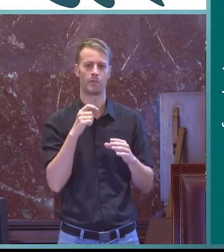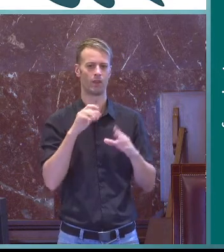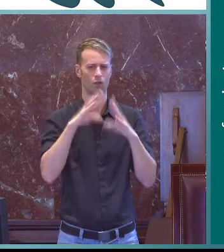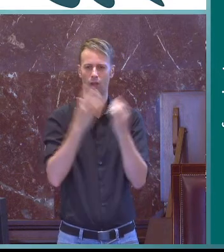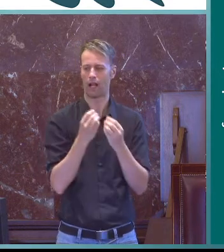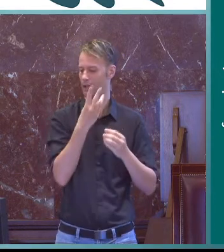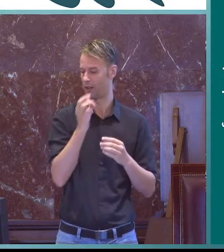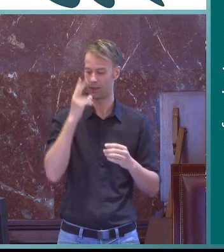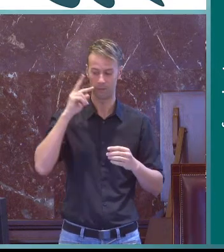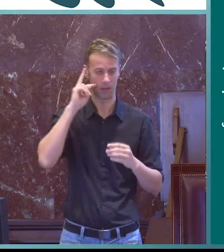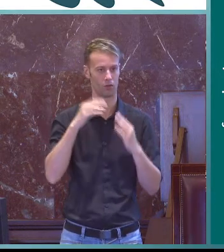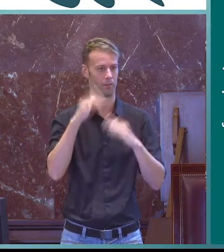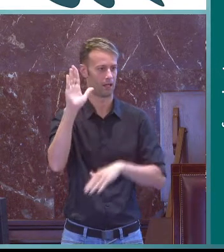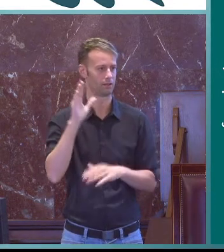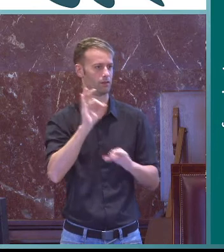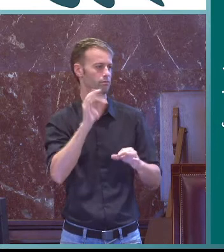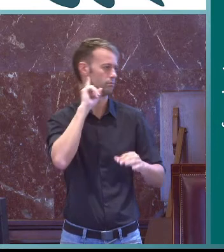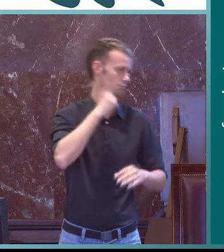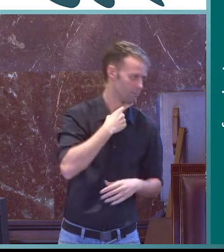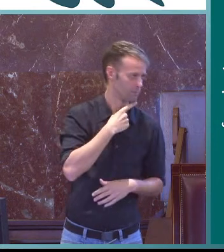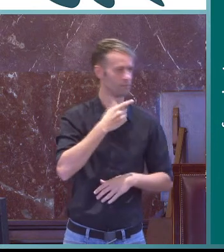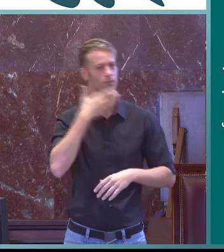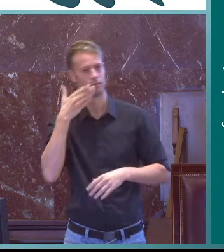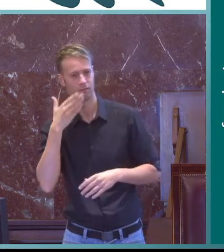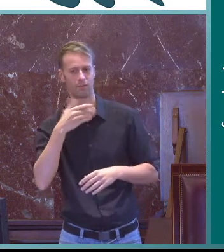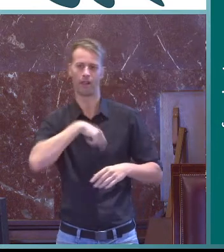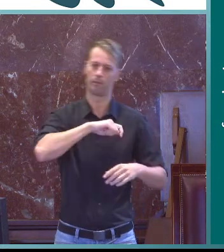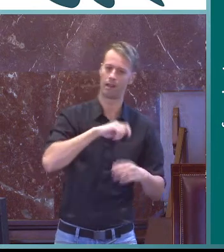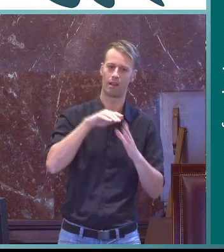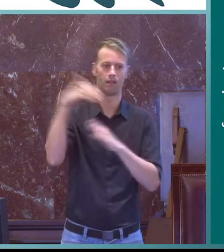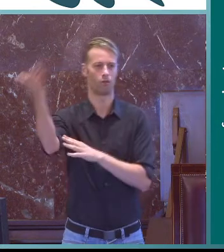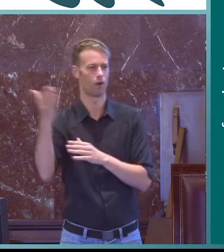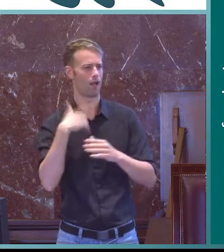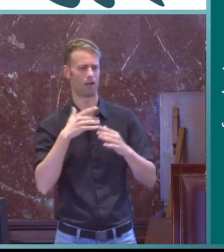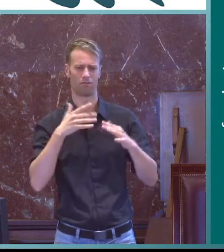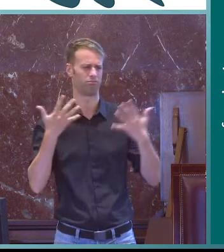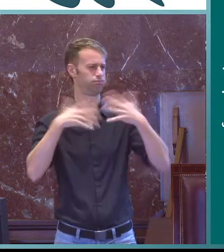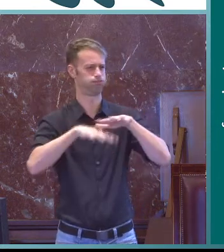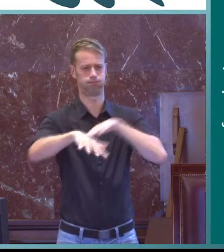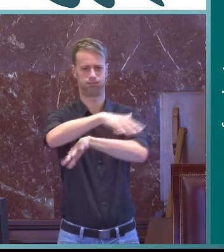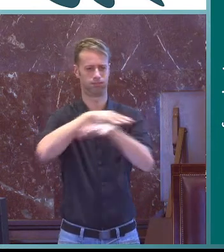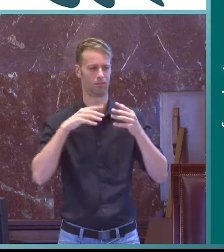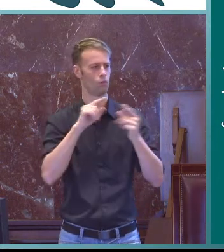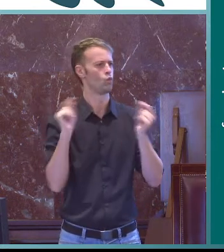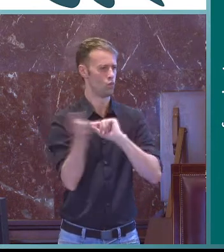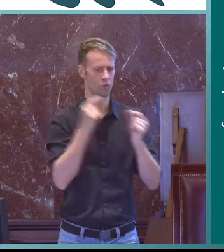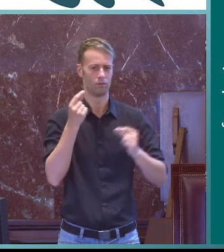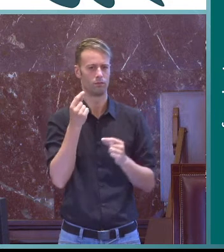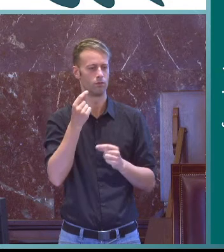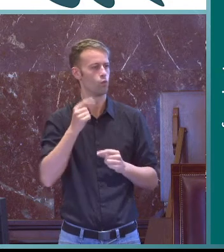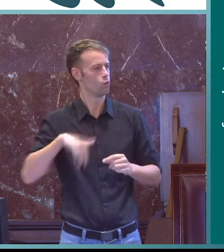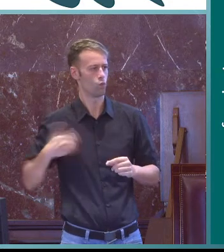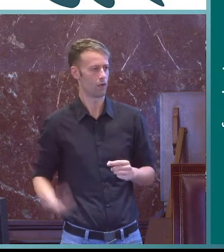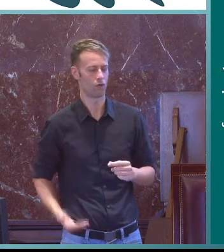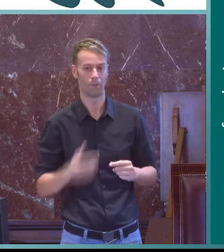incluso internacionales y de España. En total, como veis, eran más de 30 expertos, tanto sordos como oyentes, y como decía, de ámbito estatal o